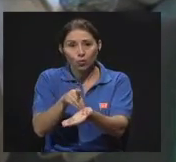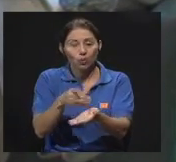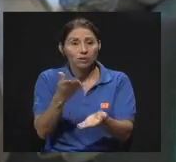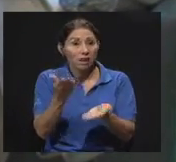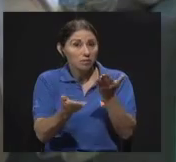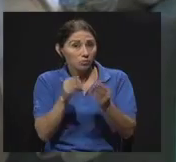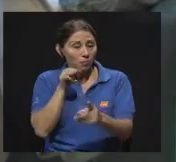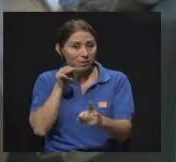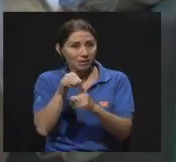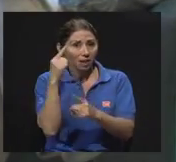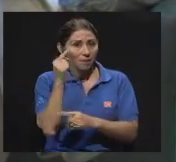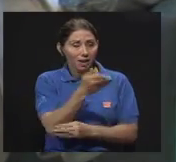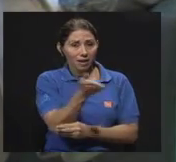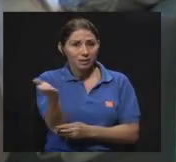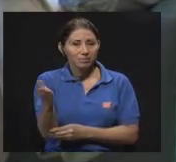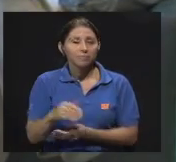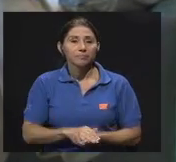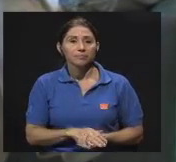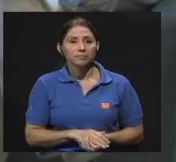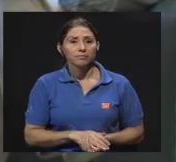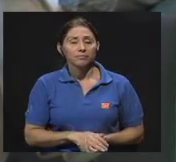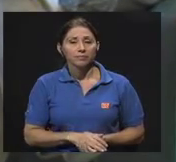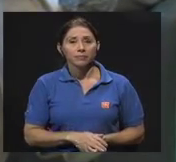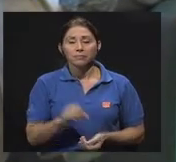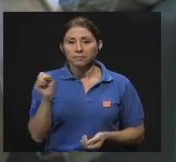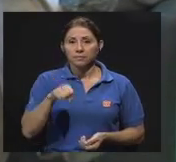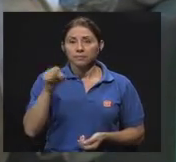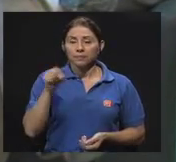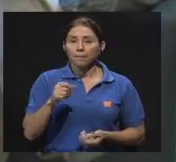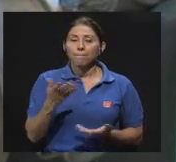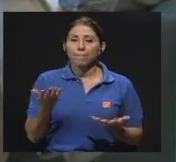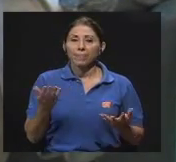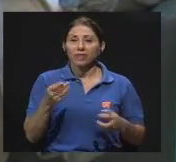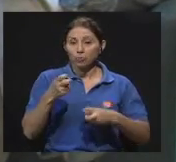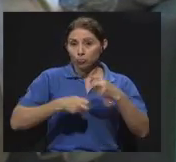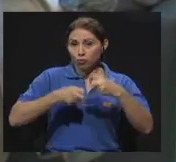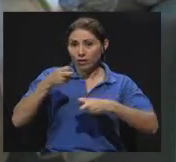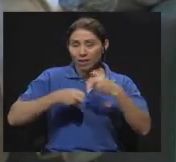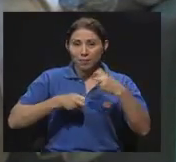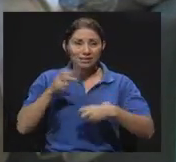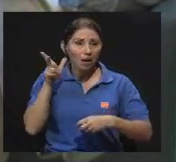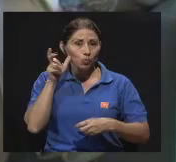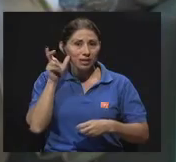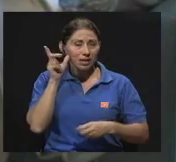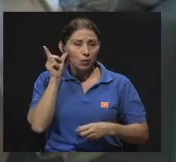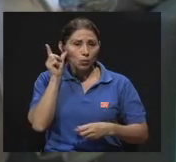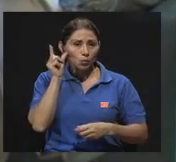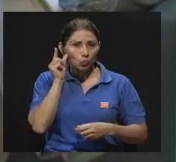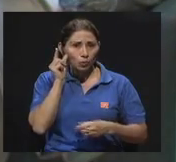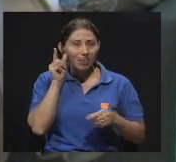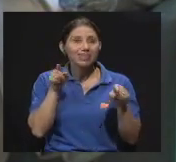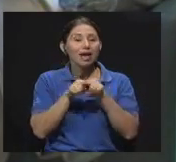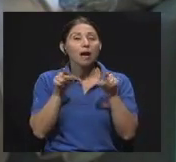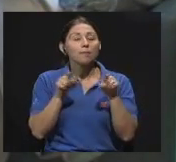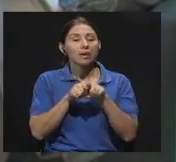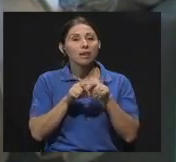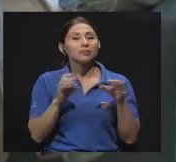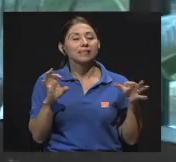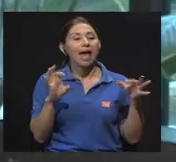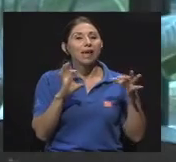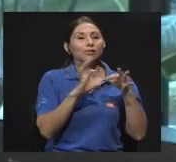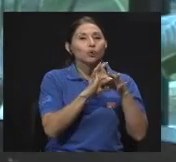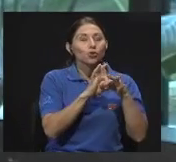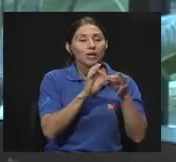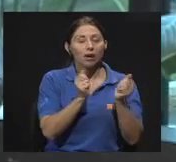sería oportuno un mensaje también para ellos y para ellos. Sí, cómo no, mire, los problemas auditivos, además, están asociados mucho a lo de vértigo,